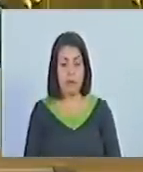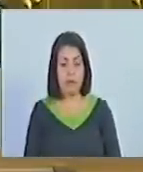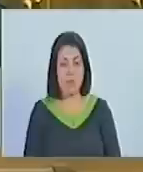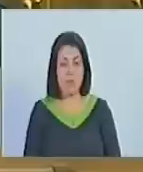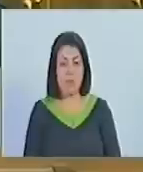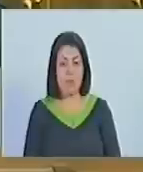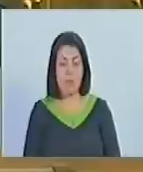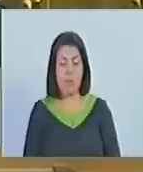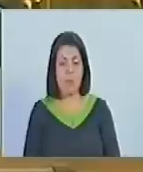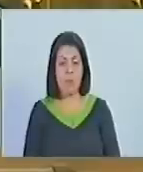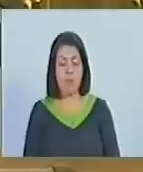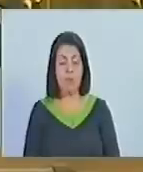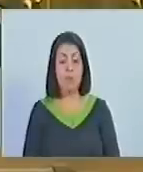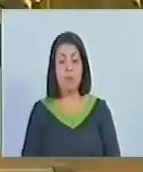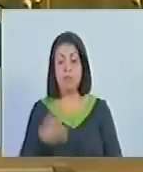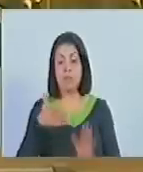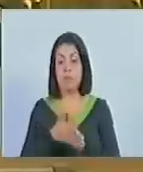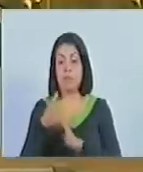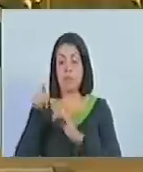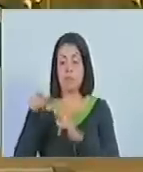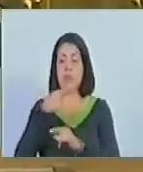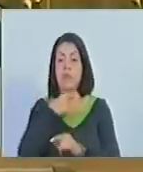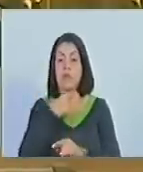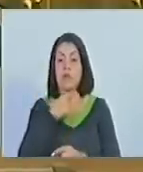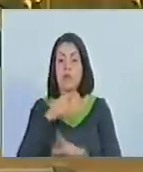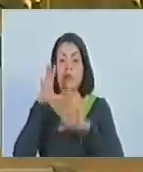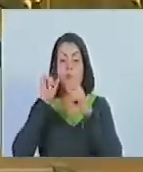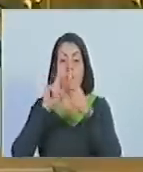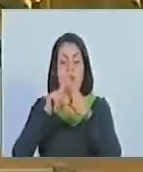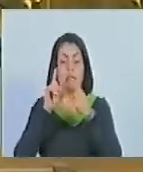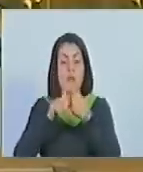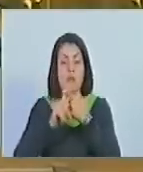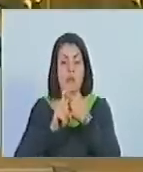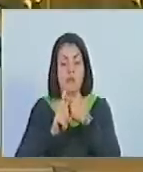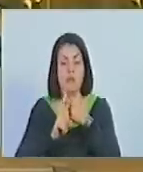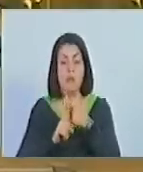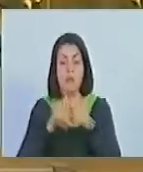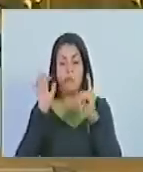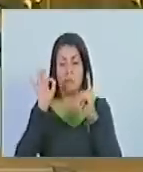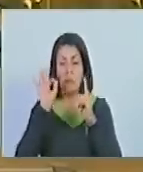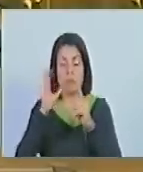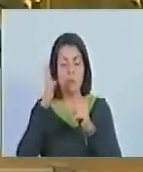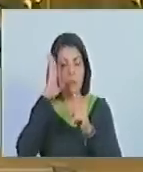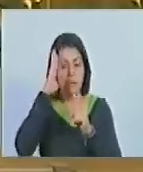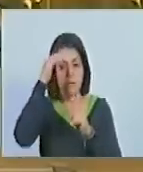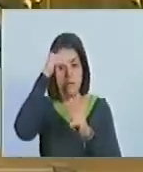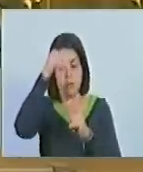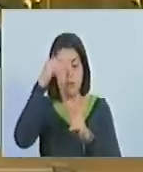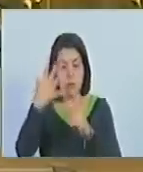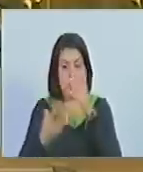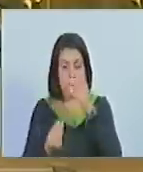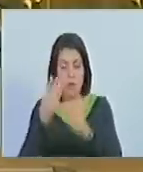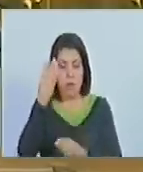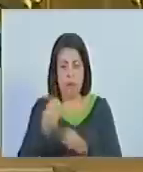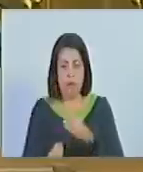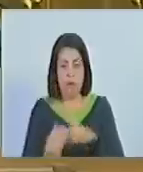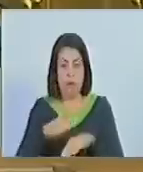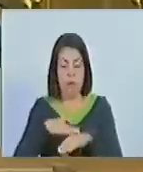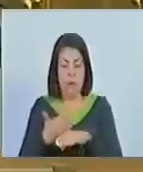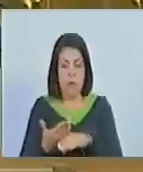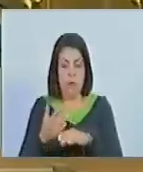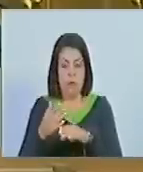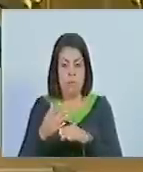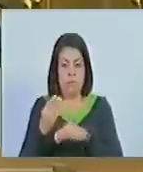Esta preferencia comprende. Uno, especial atención en los consejos comunales en la